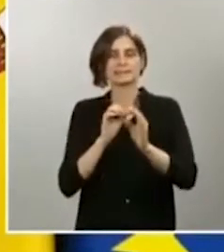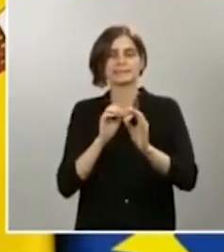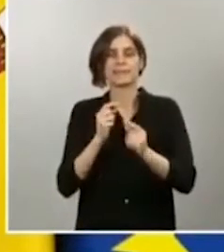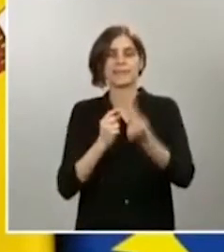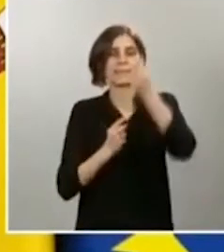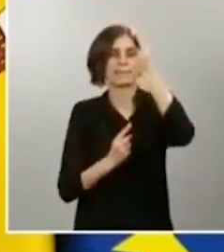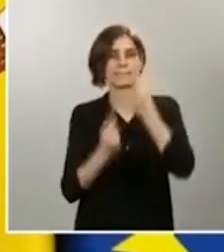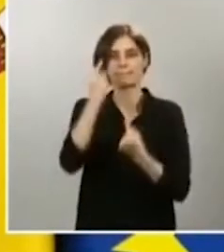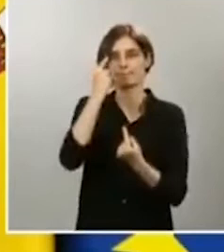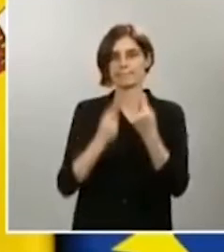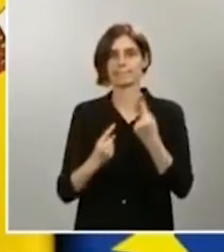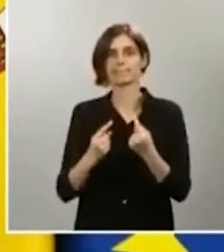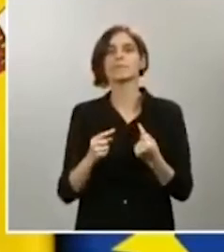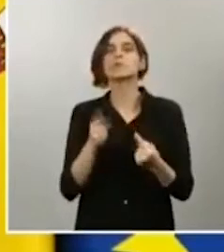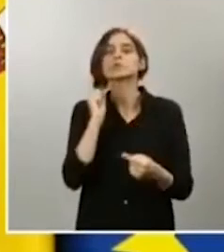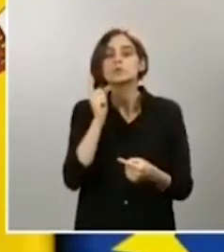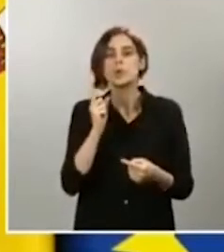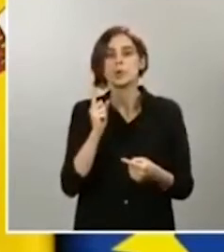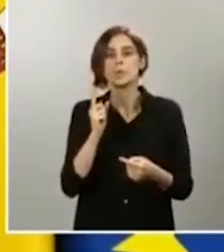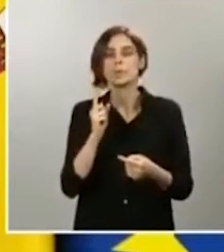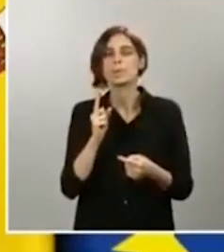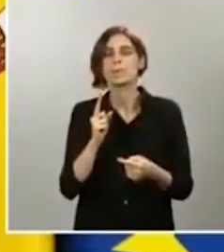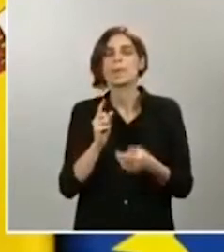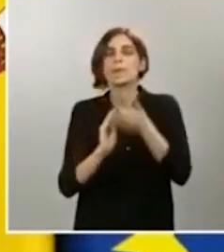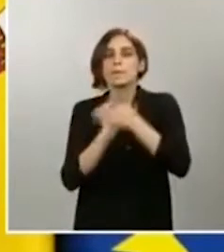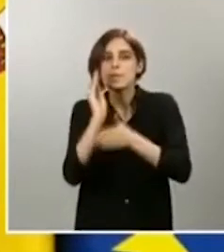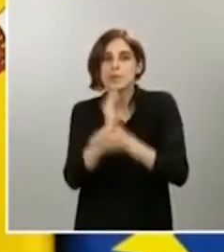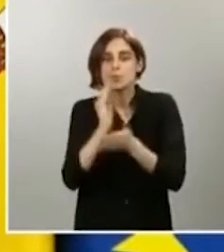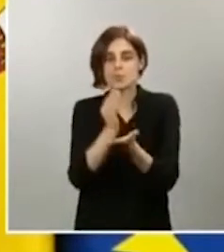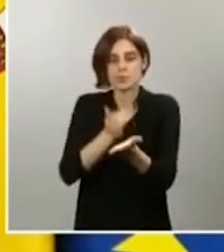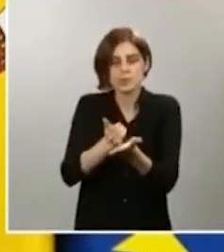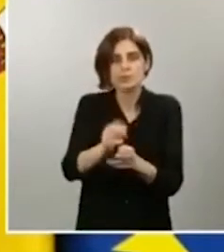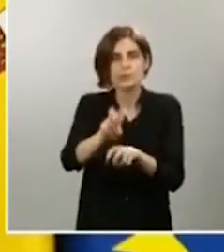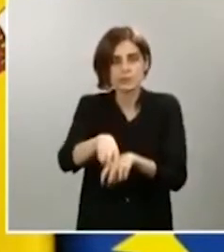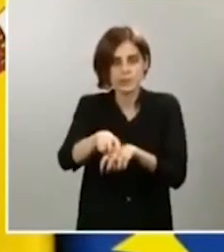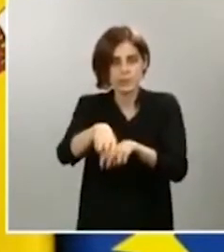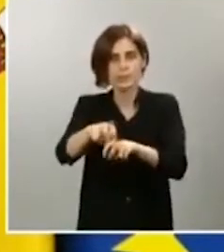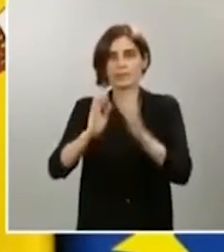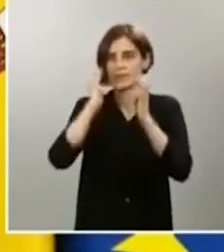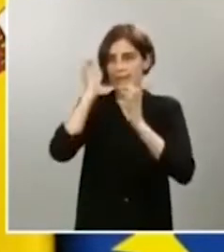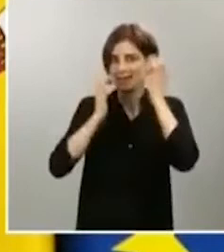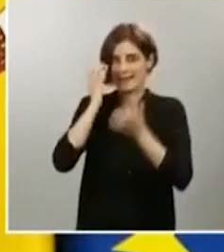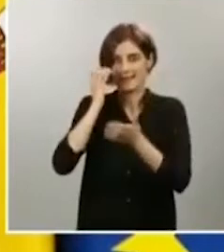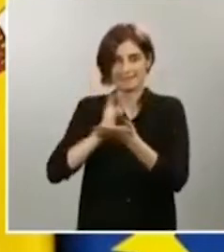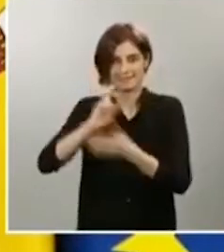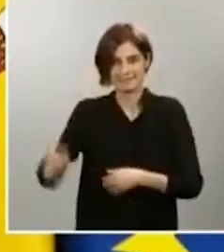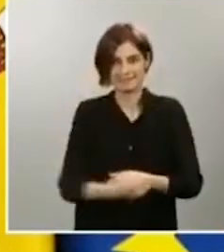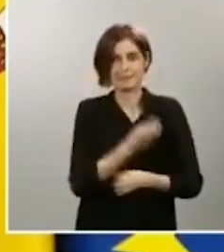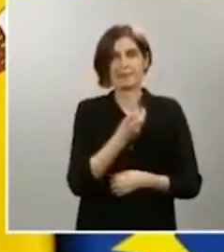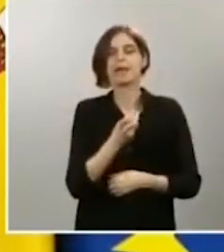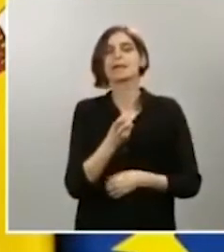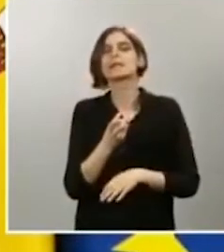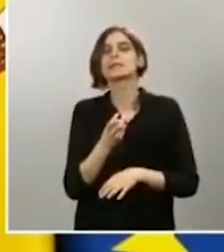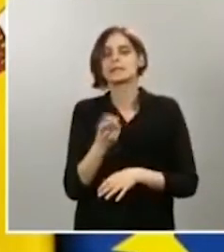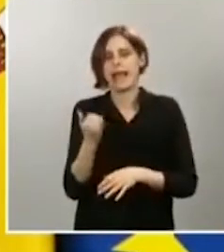productos agropecuarios y agrícolas, en alguna medida, aunque como todos sabemos existe